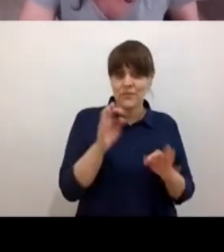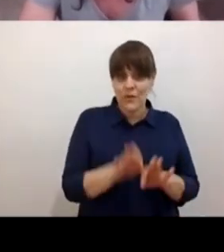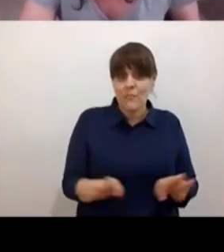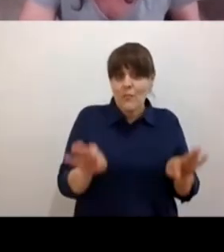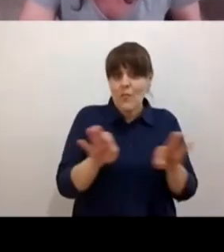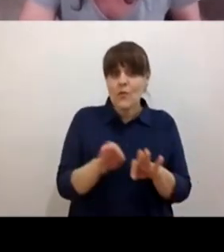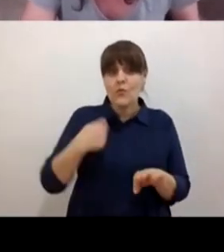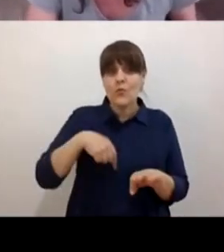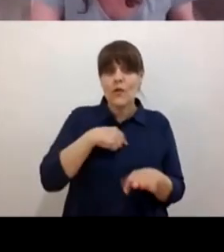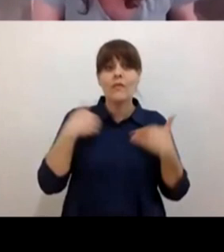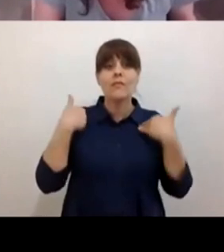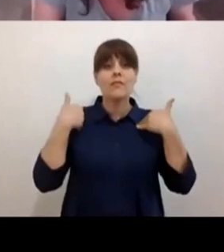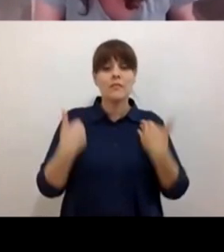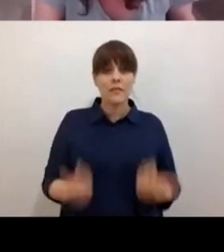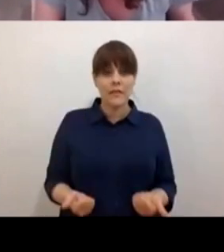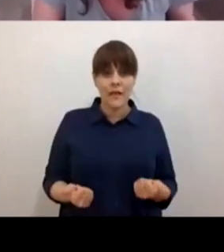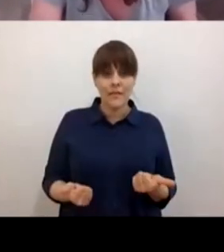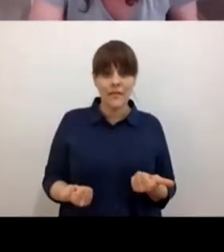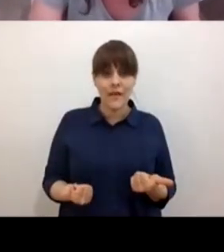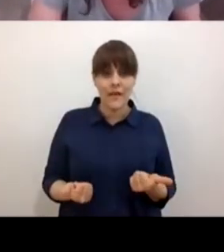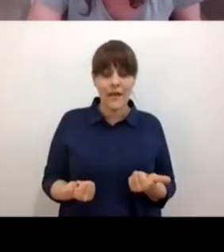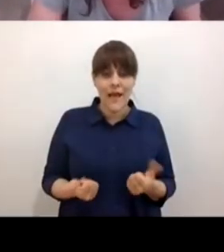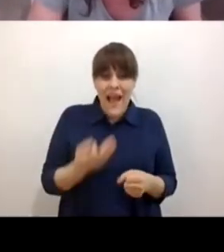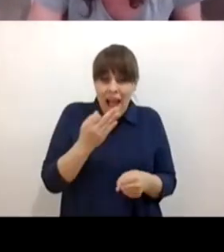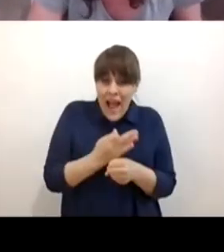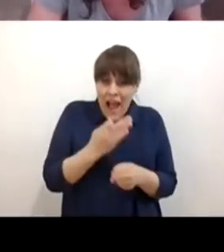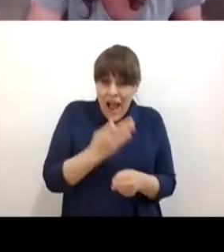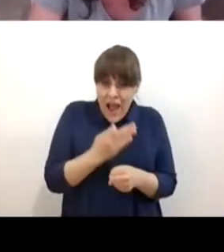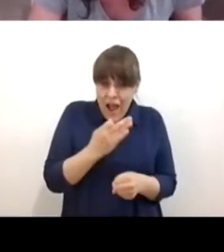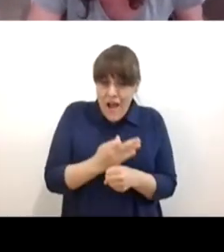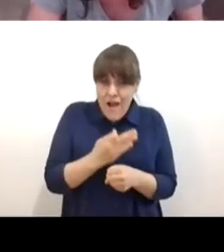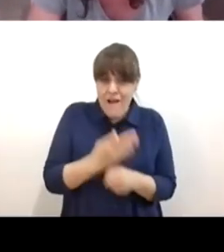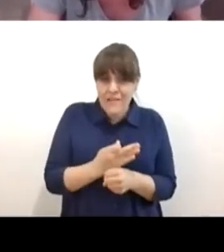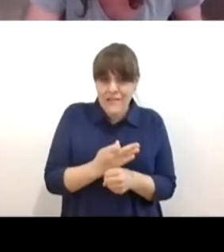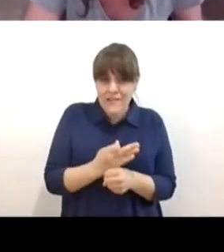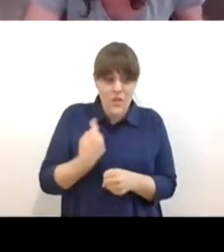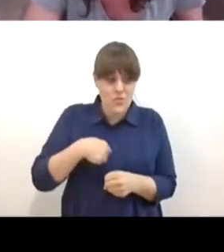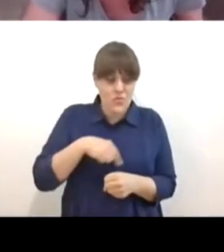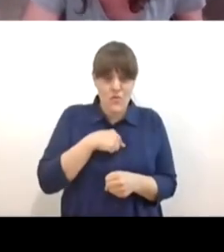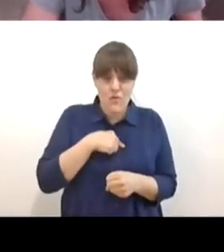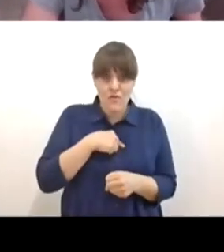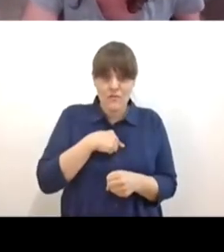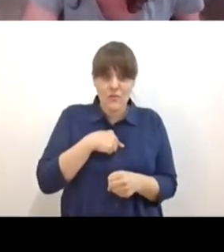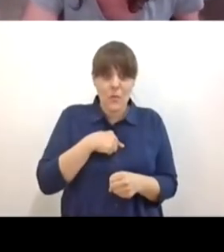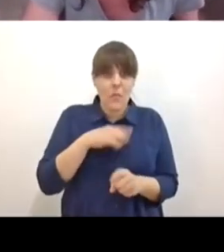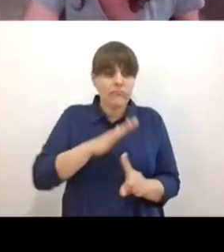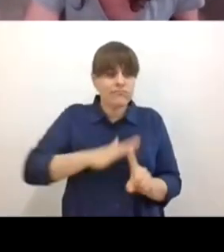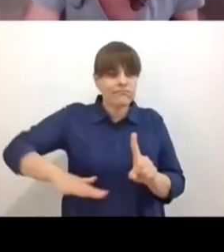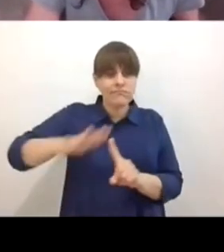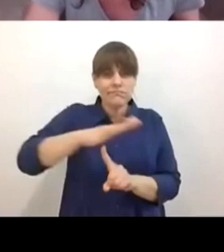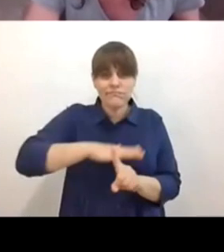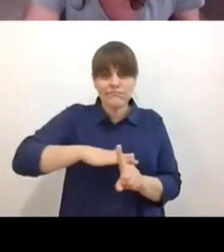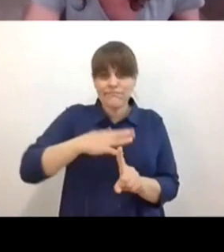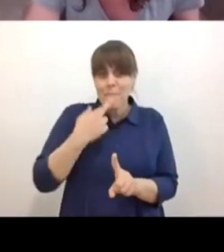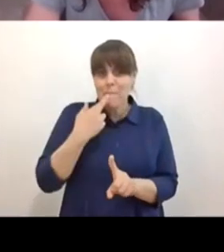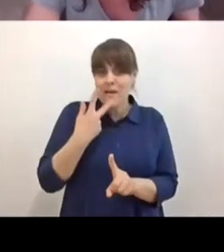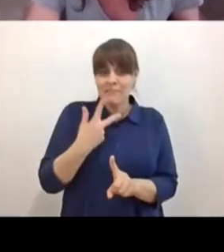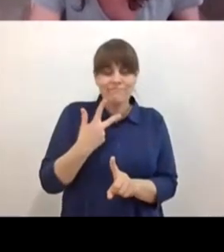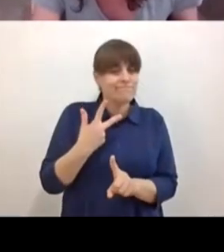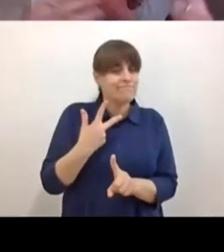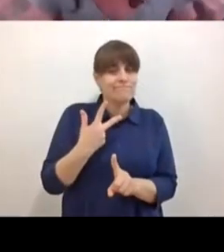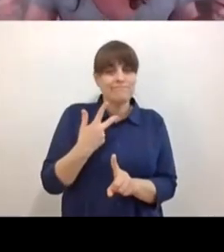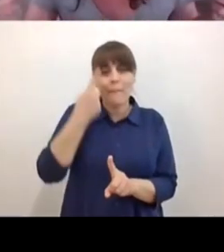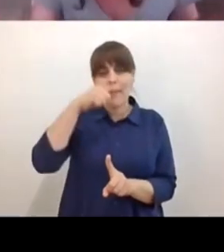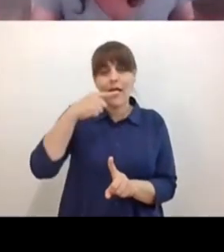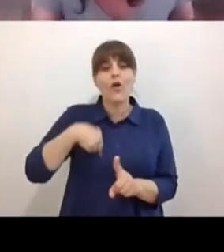que en este particular momento pues no estamos viviendo las condiciones ideales para elaborar los duelos ¿no? porque también